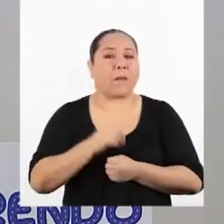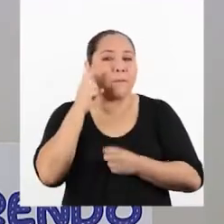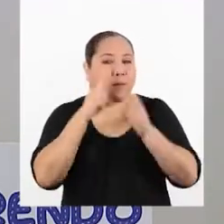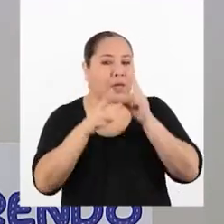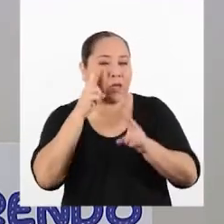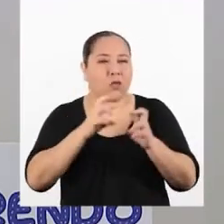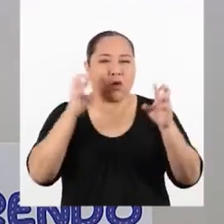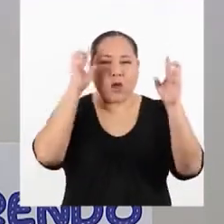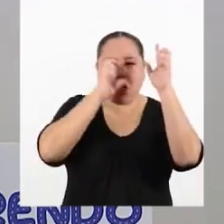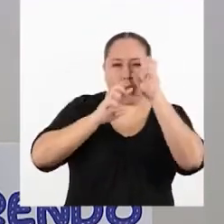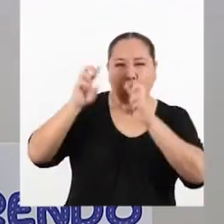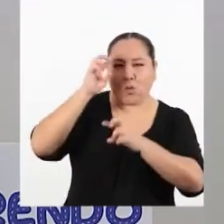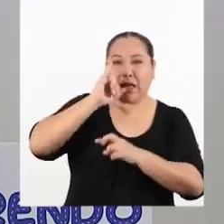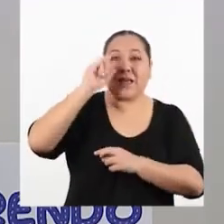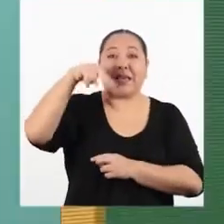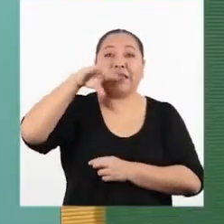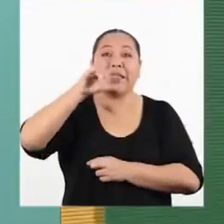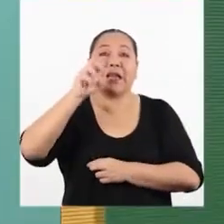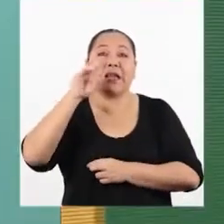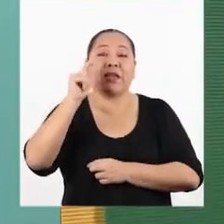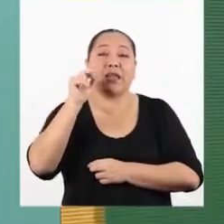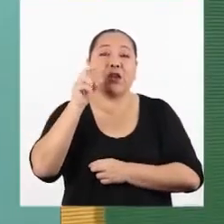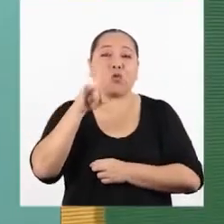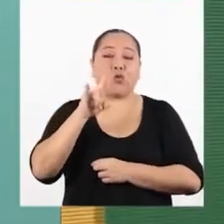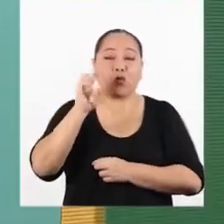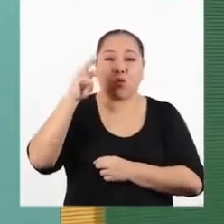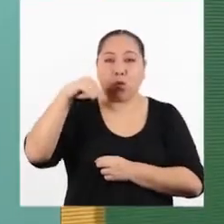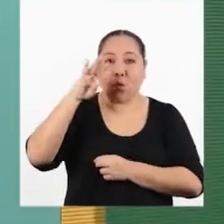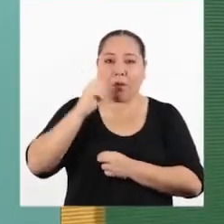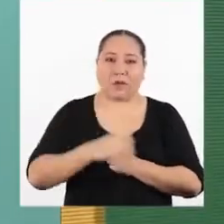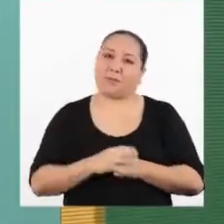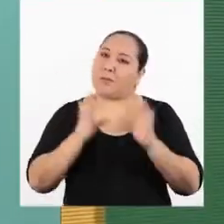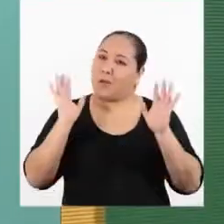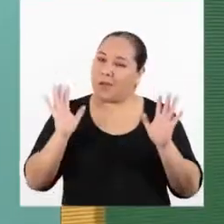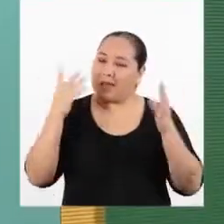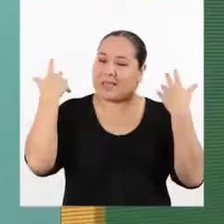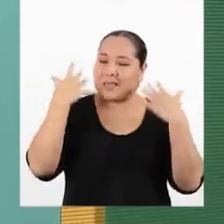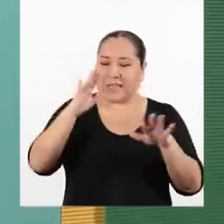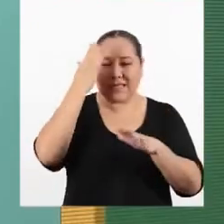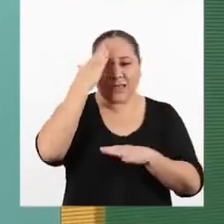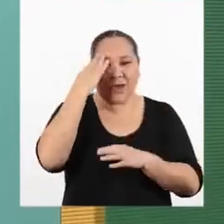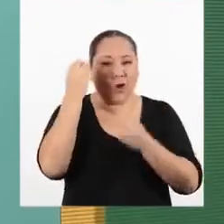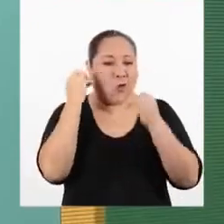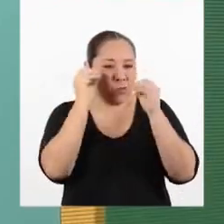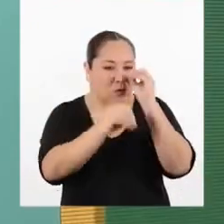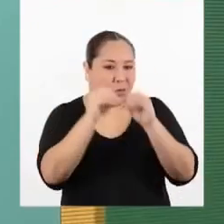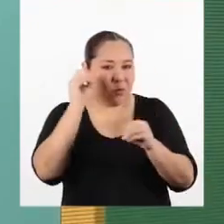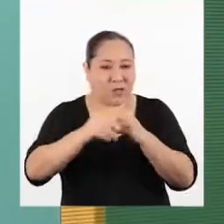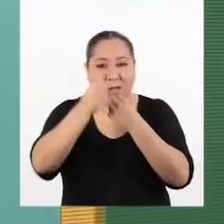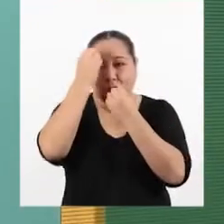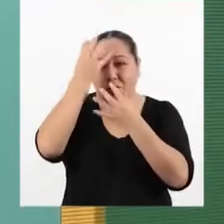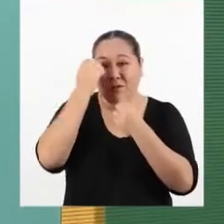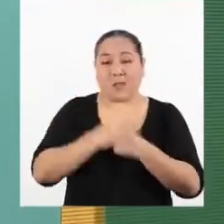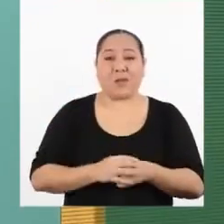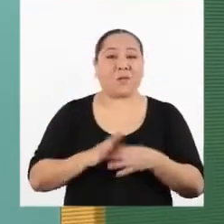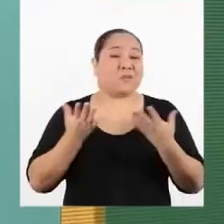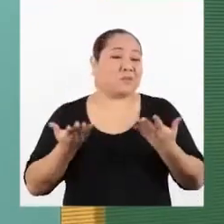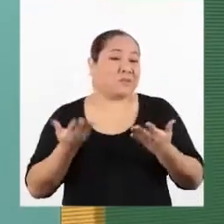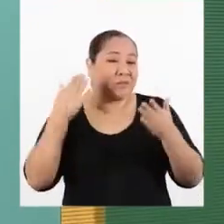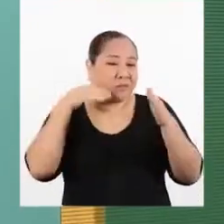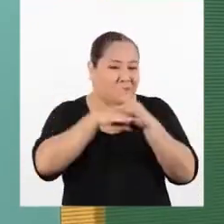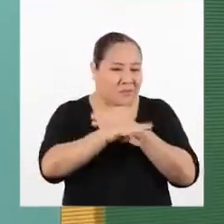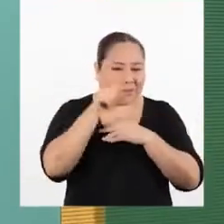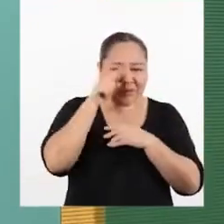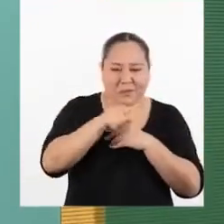la incertidumbre del instrumento de medida. Y bueno, ahora que sabemos cómo se determinan los datos, podemos entrar